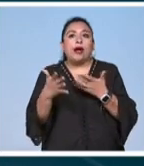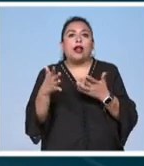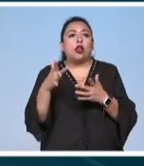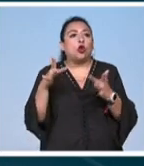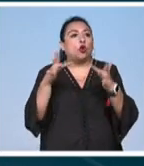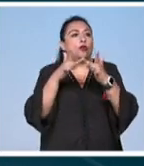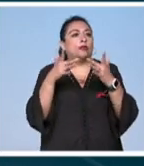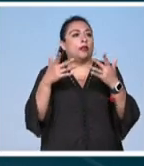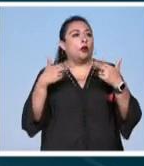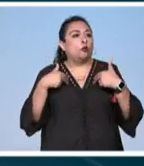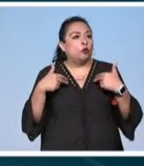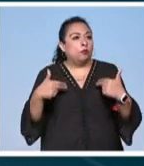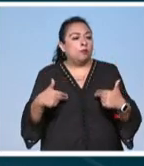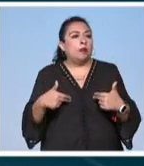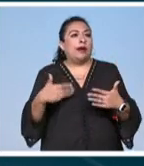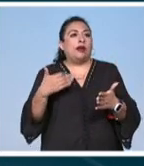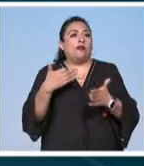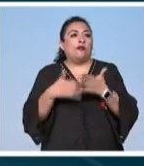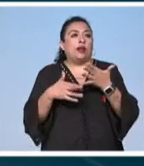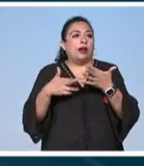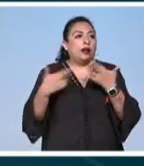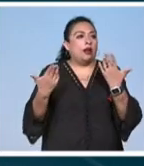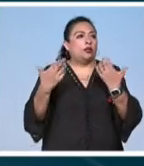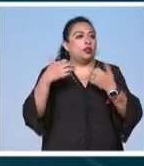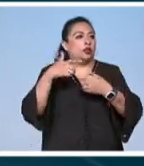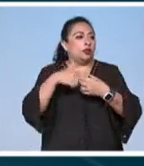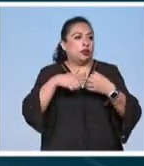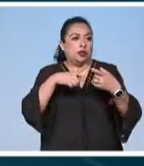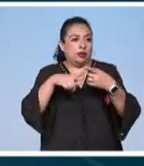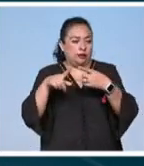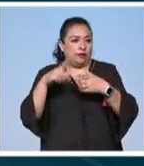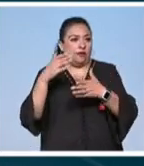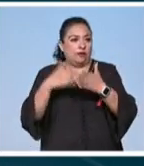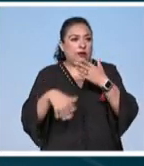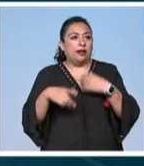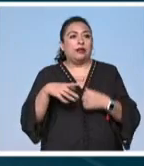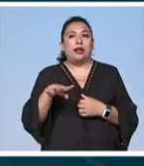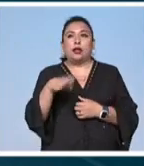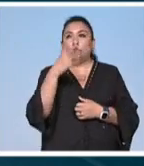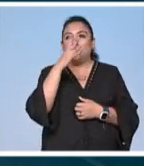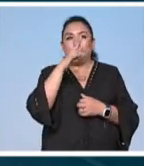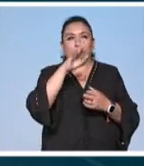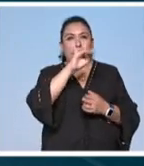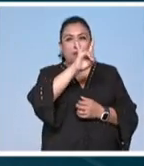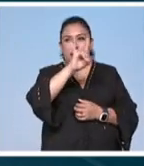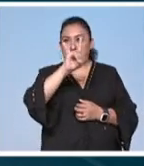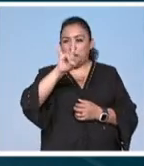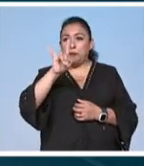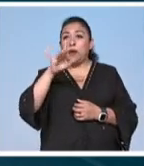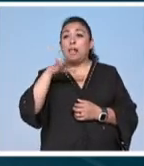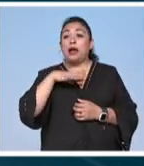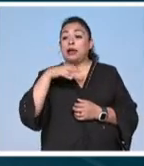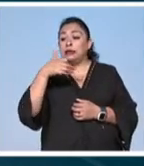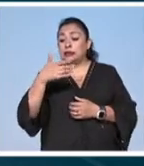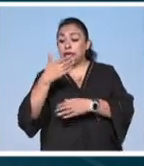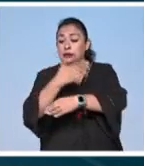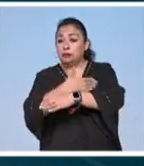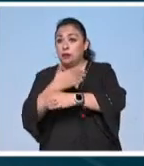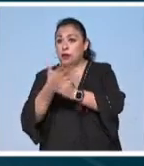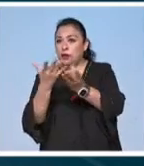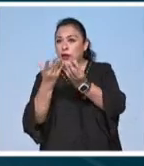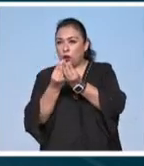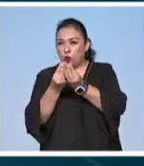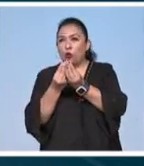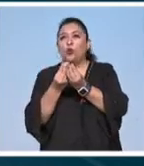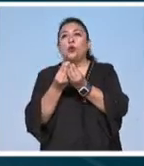el contacto humano como la las relaciones sociales etcétera los 14 lienzos están acompañados de seis piezas en madera a